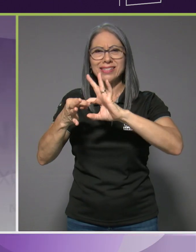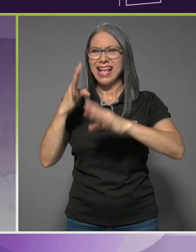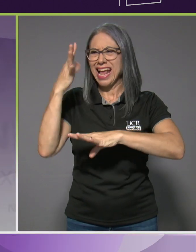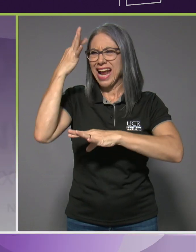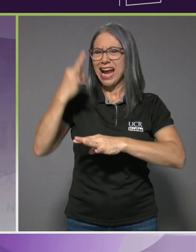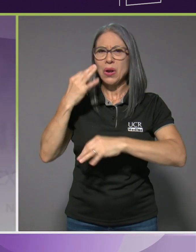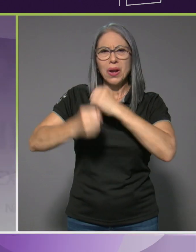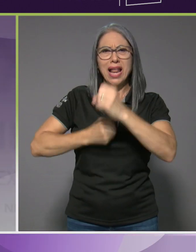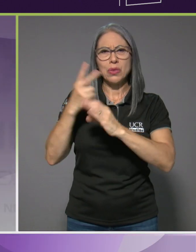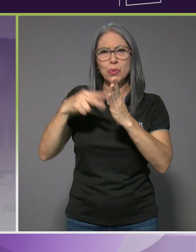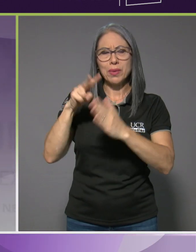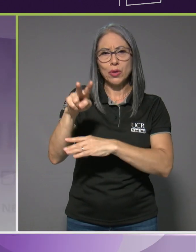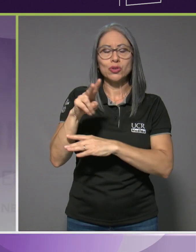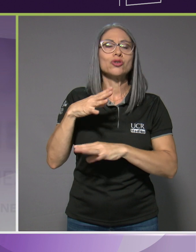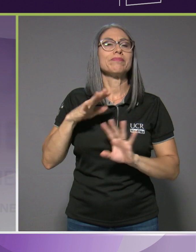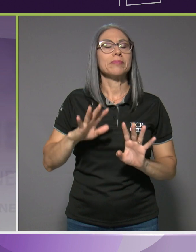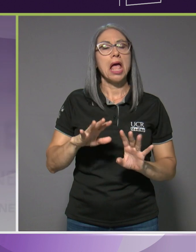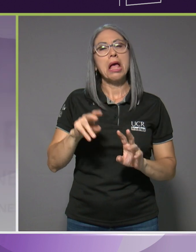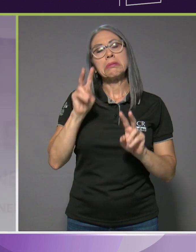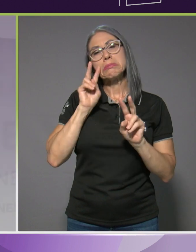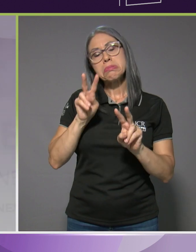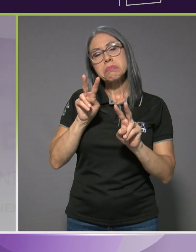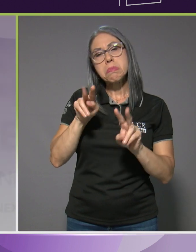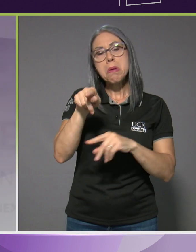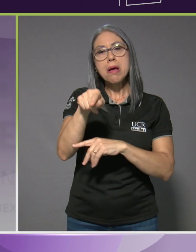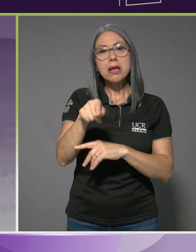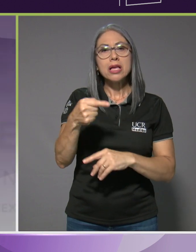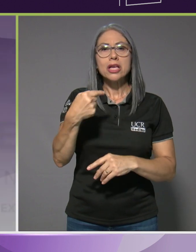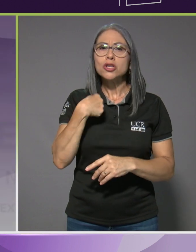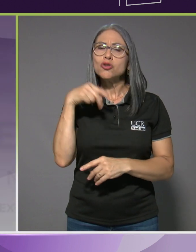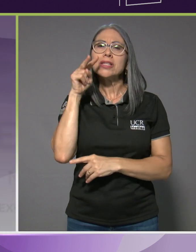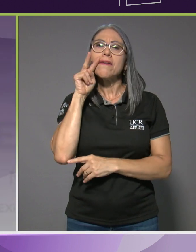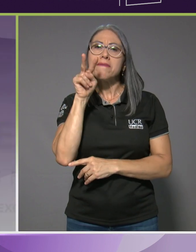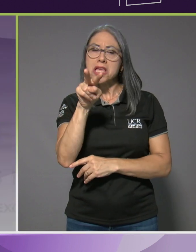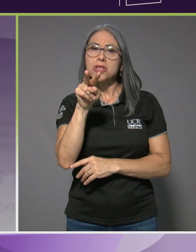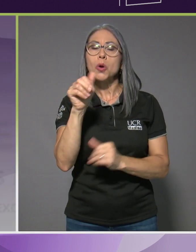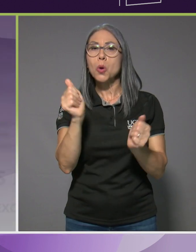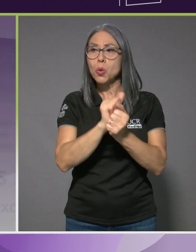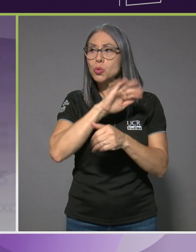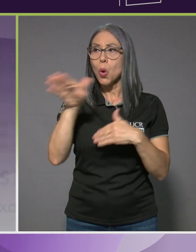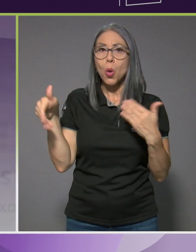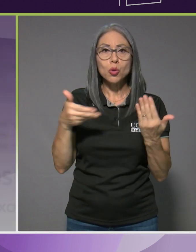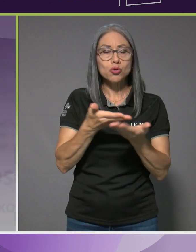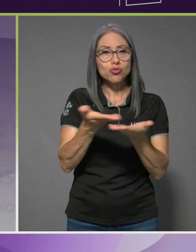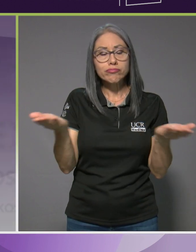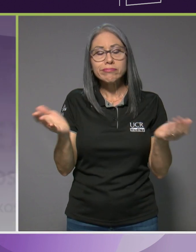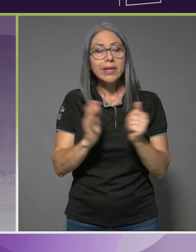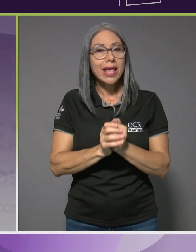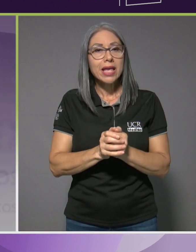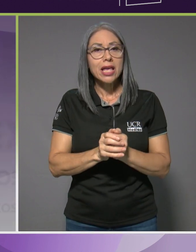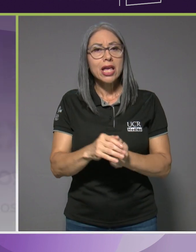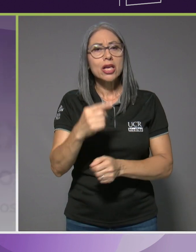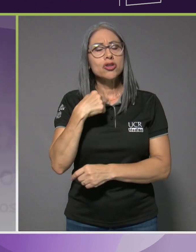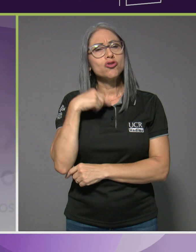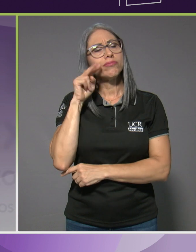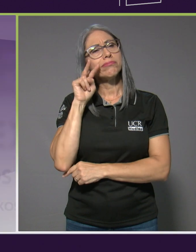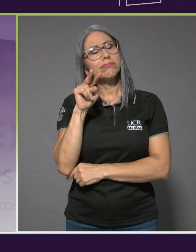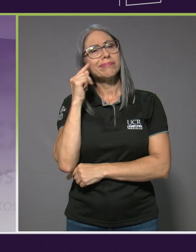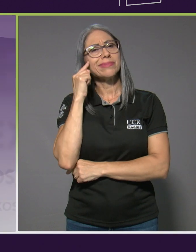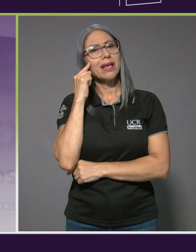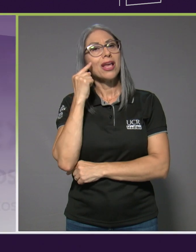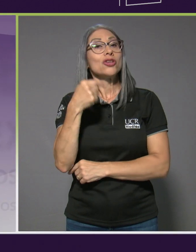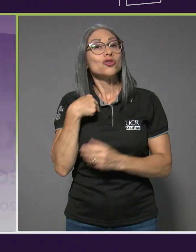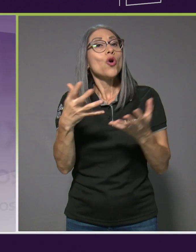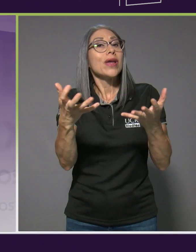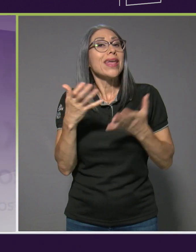y yo les estaba viendo con todos y yo dije quiero ir ahí